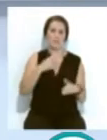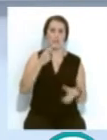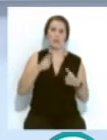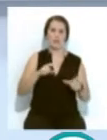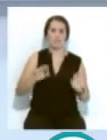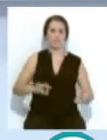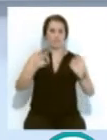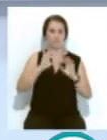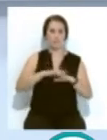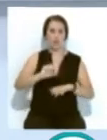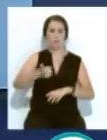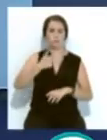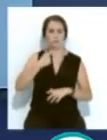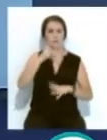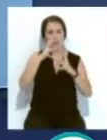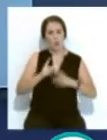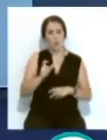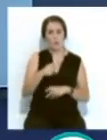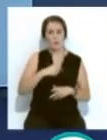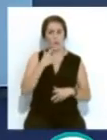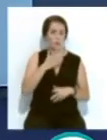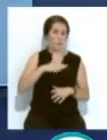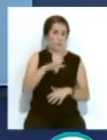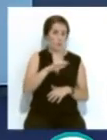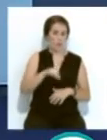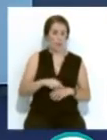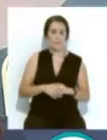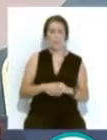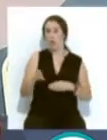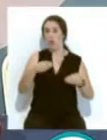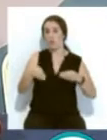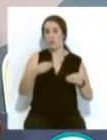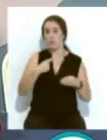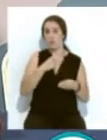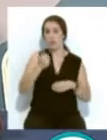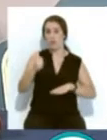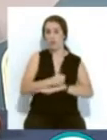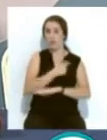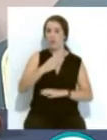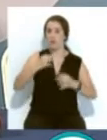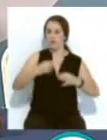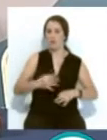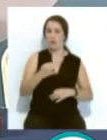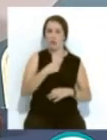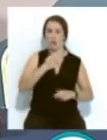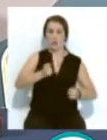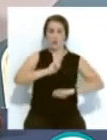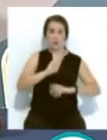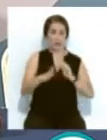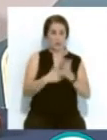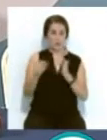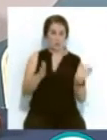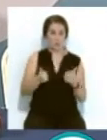sesión extraordinaria para aprobar las cuentas municipales. Unos documentos de los que Ciudadanos asegura no ha recibido hasta el